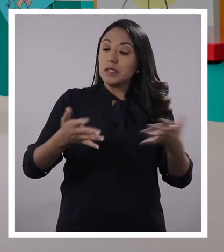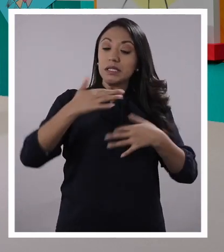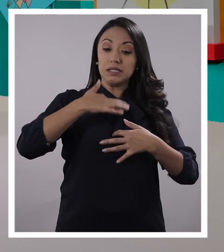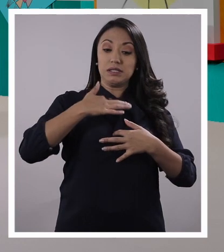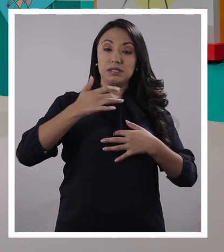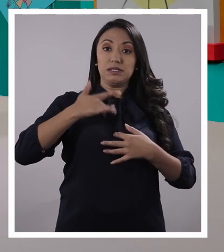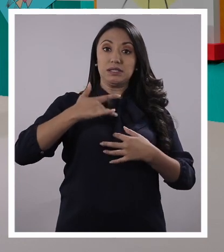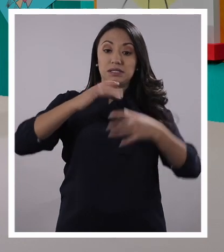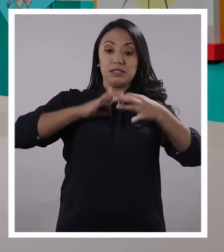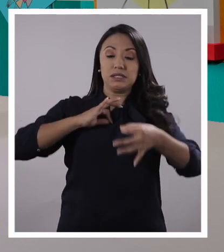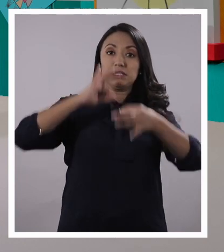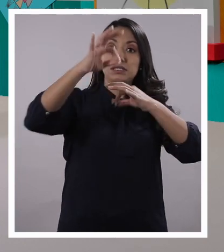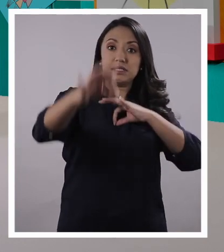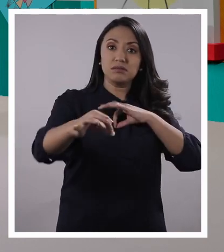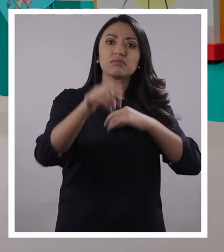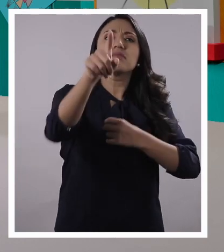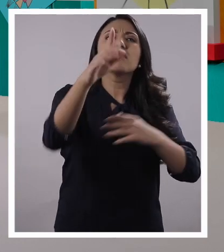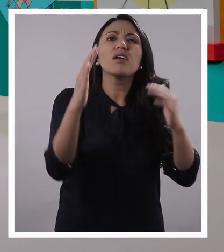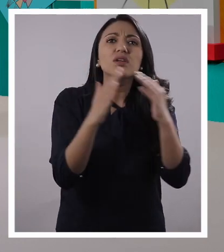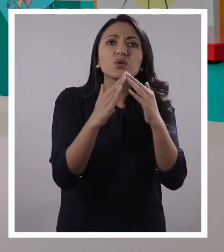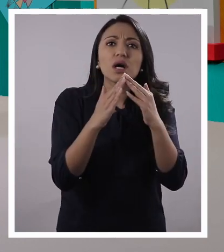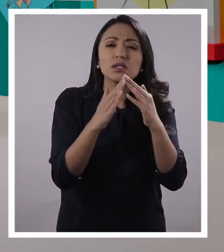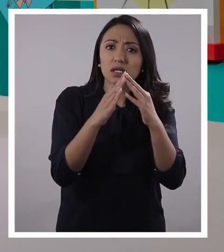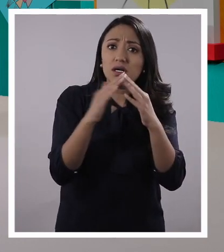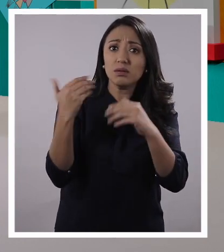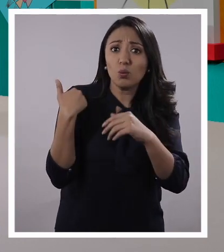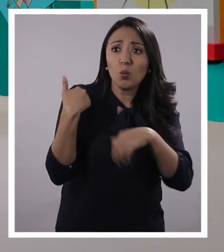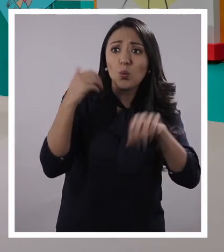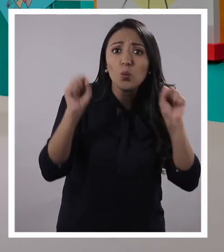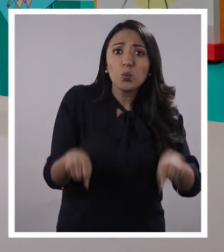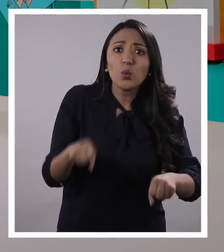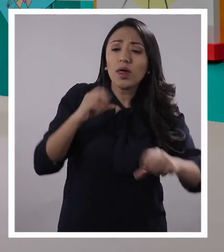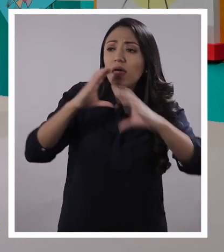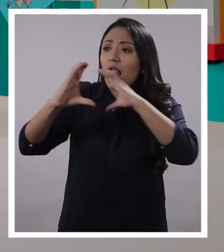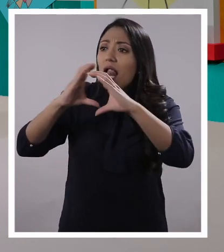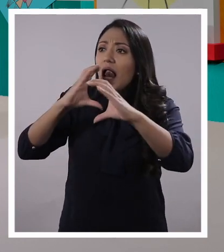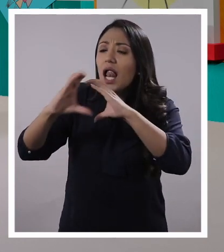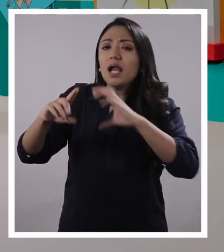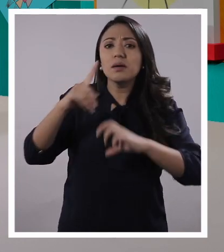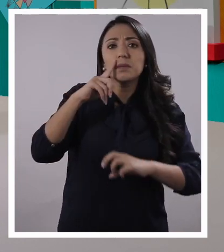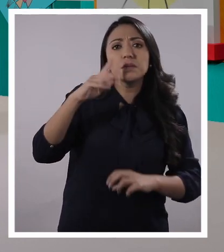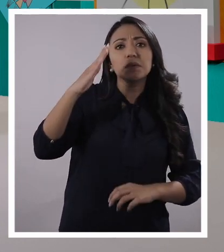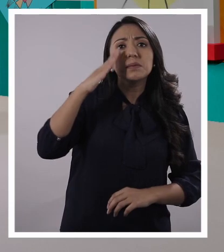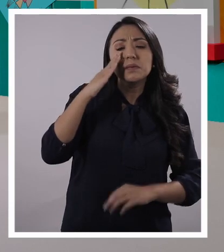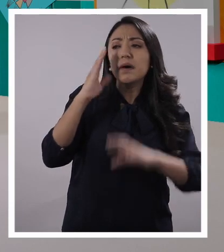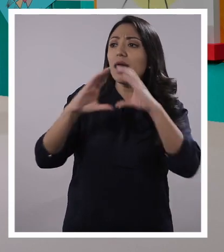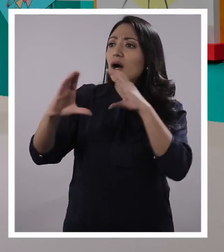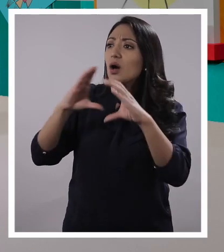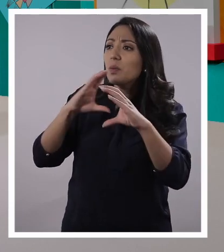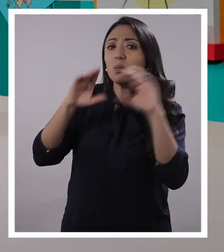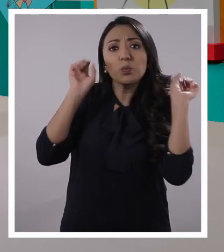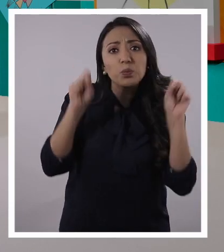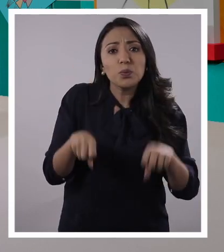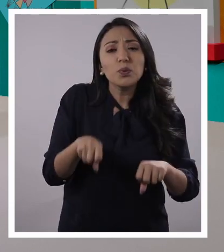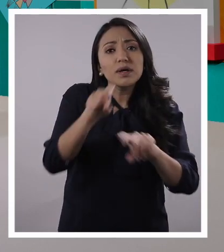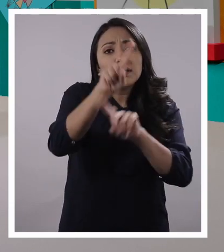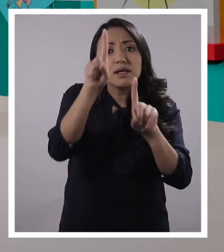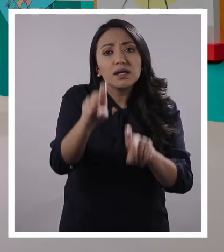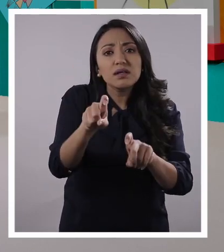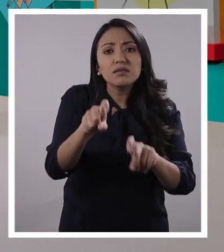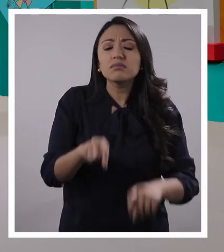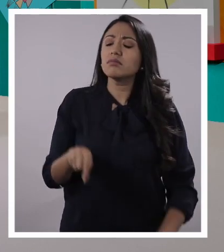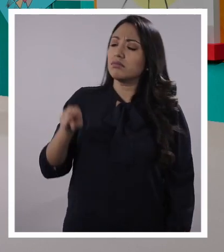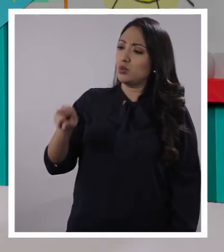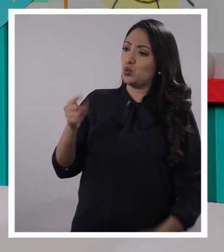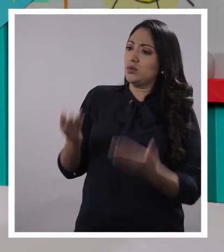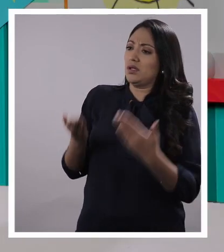empatía. Chicos, ustedes en casa, ¿tienen esos momentos en los que disfrutan compartir con los miembros de su familia? ¿Has identificado,